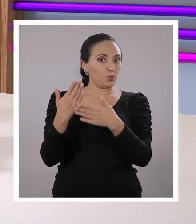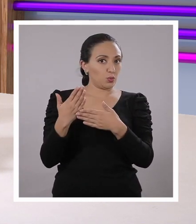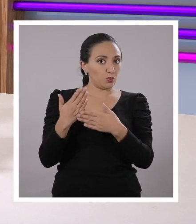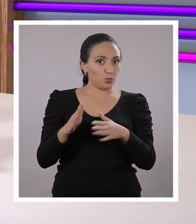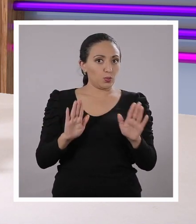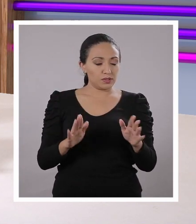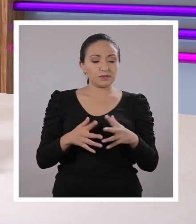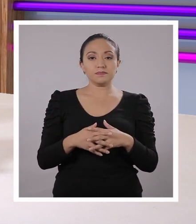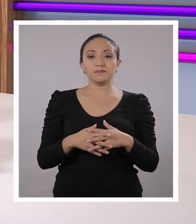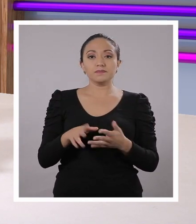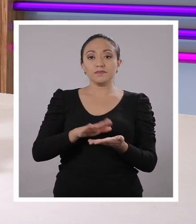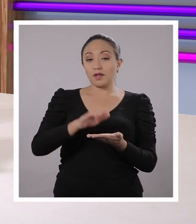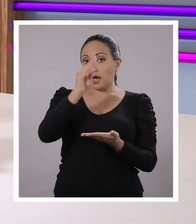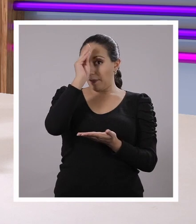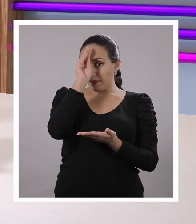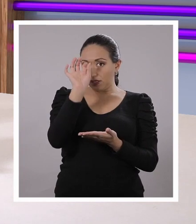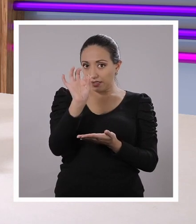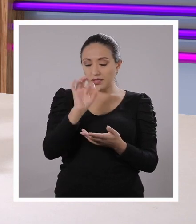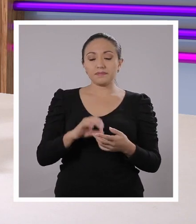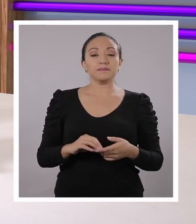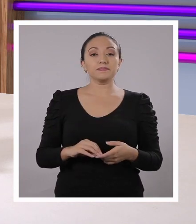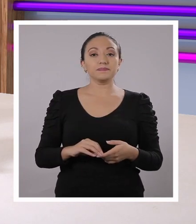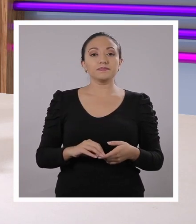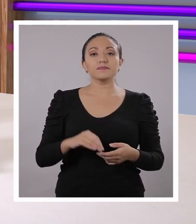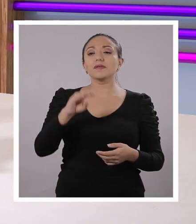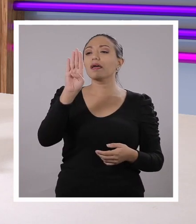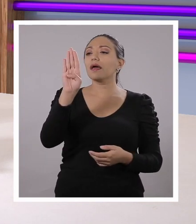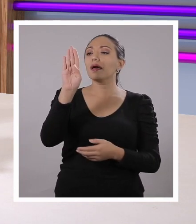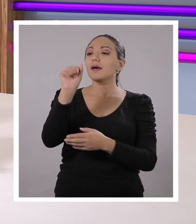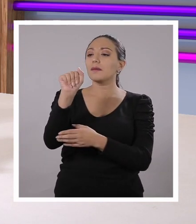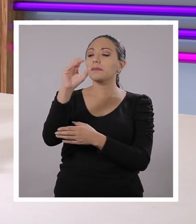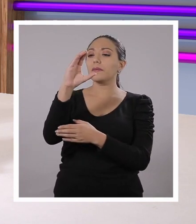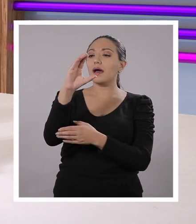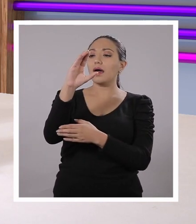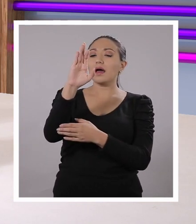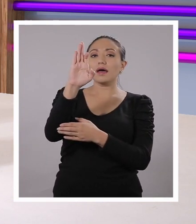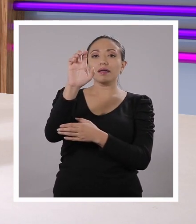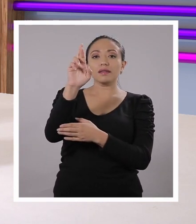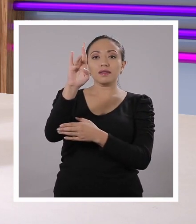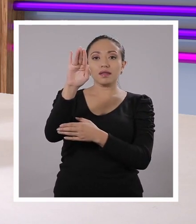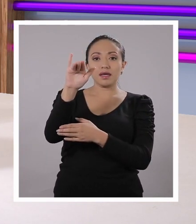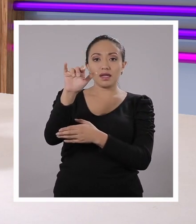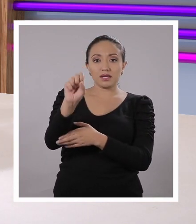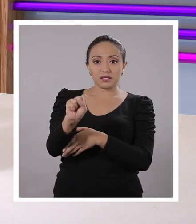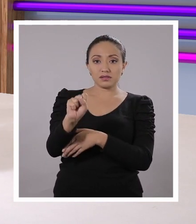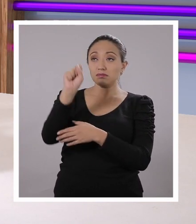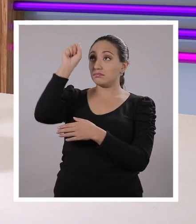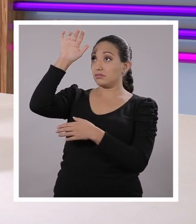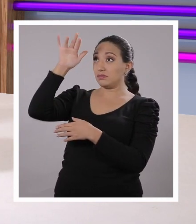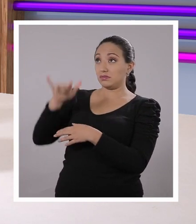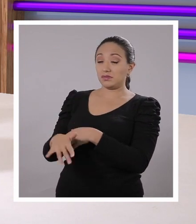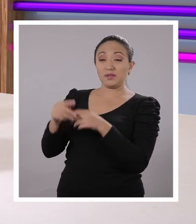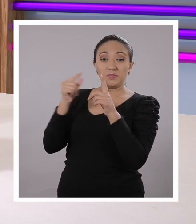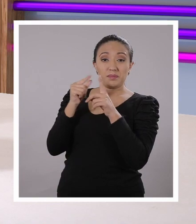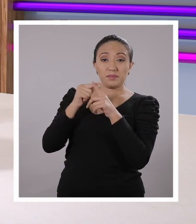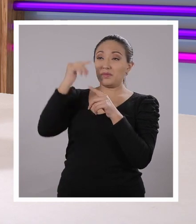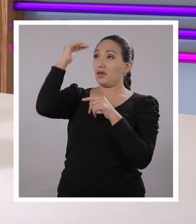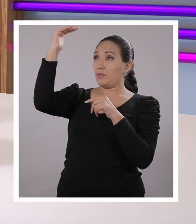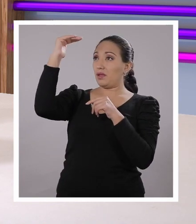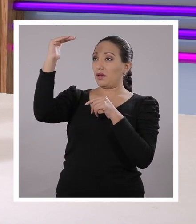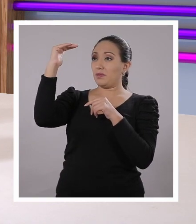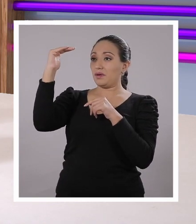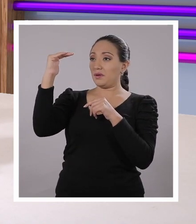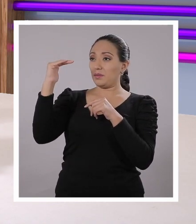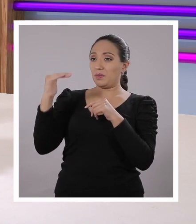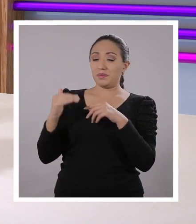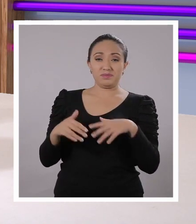proponerles para aprender sobre las bacterias una forma muy interesante. mira aquí esta lista de palabras. Sí, eso le